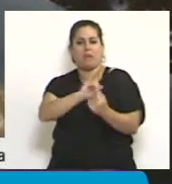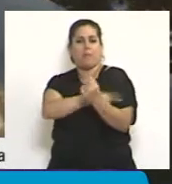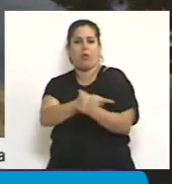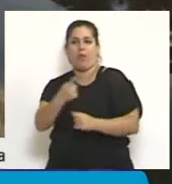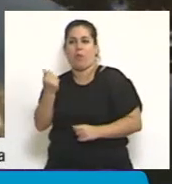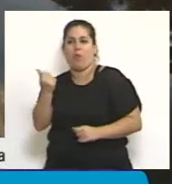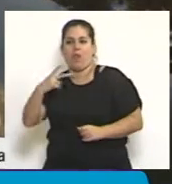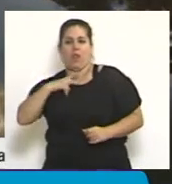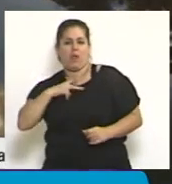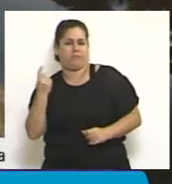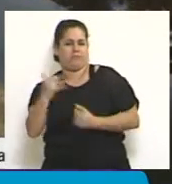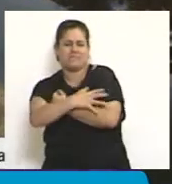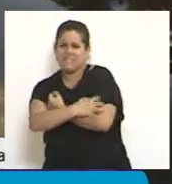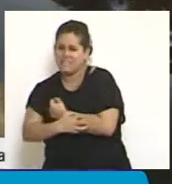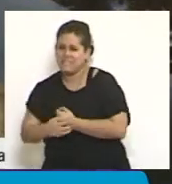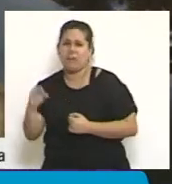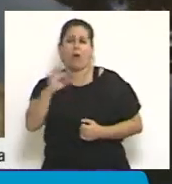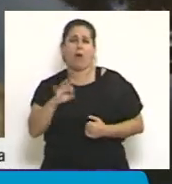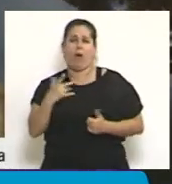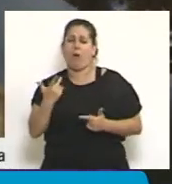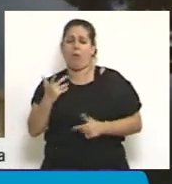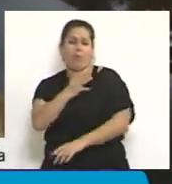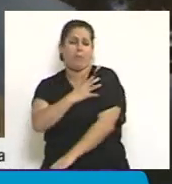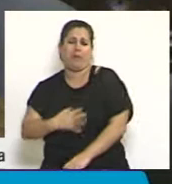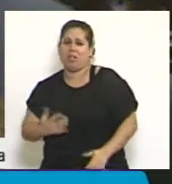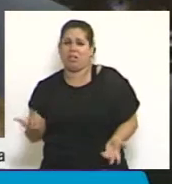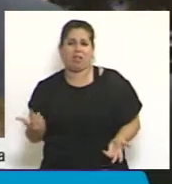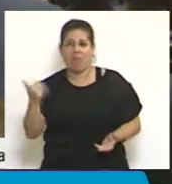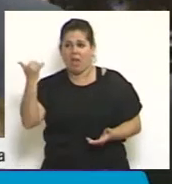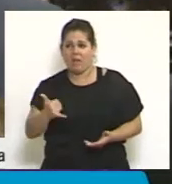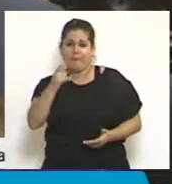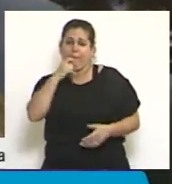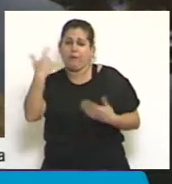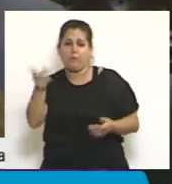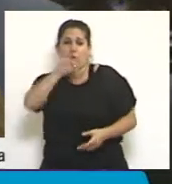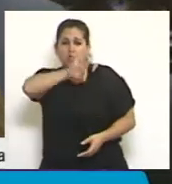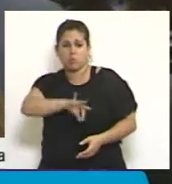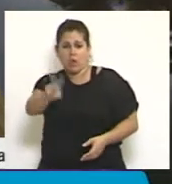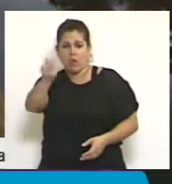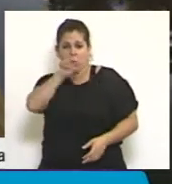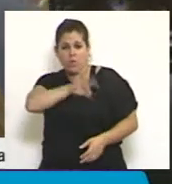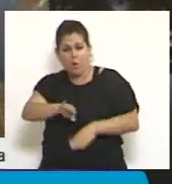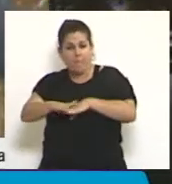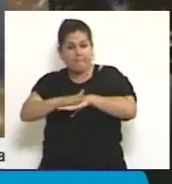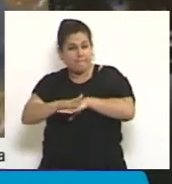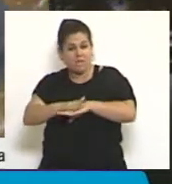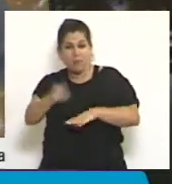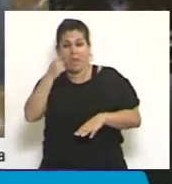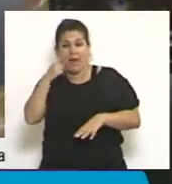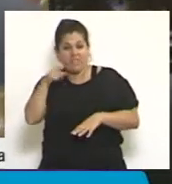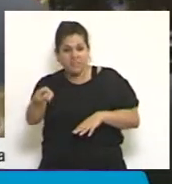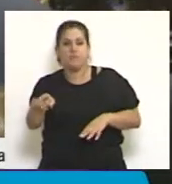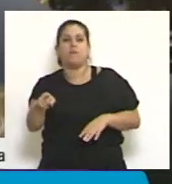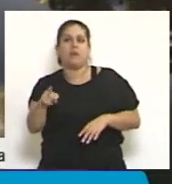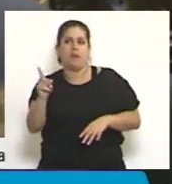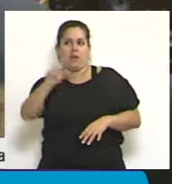adquisitivos, serios problemas económicos, el solo hecho de que cobre el salario mínimo vital y móvil en la Argentina, y